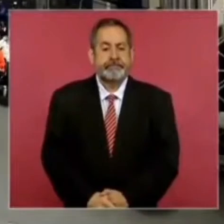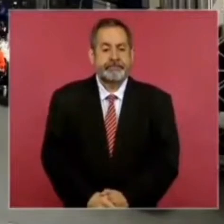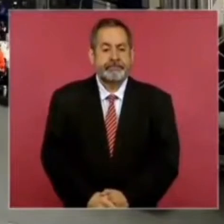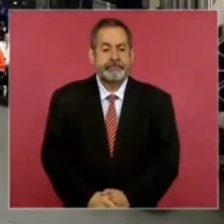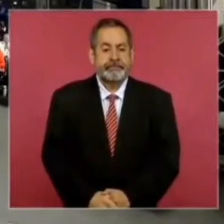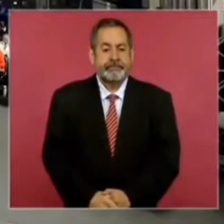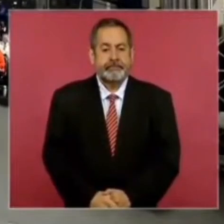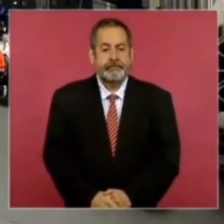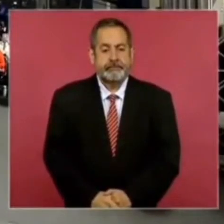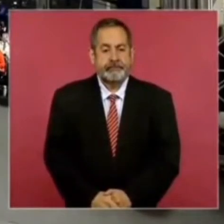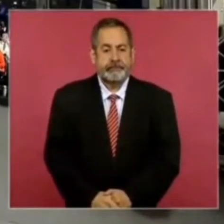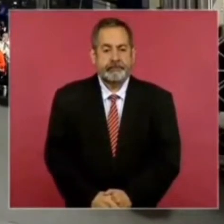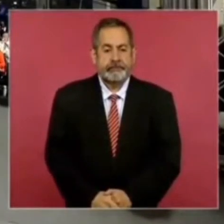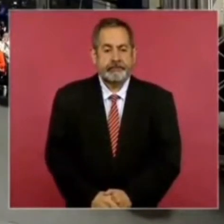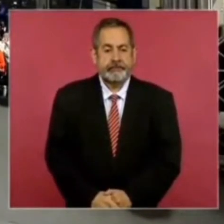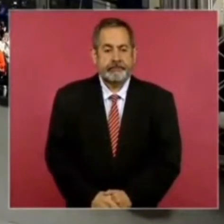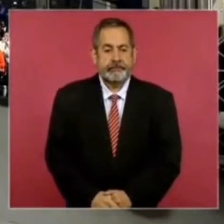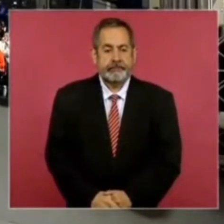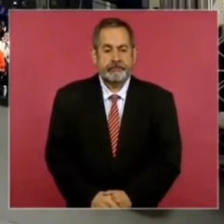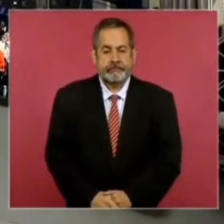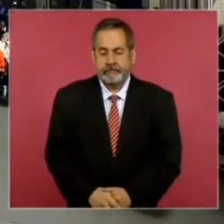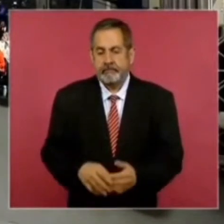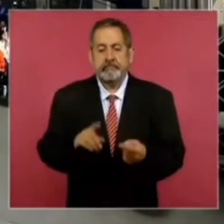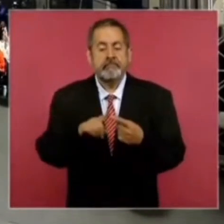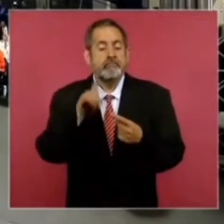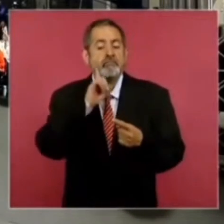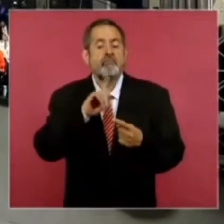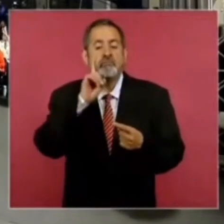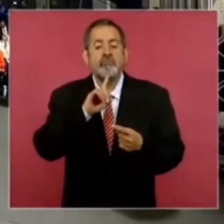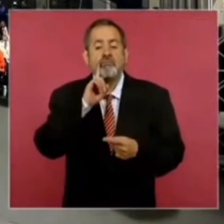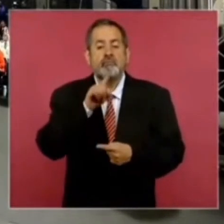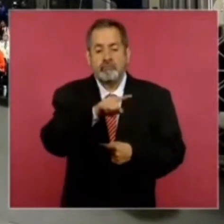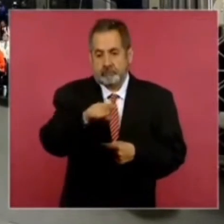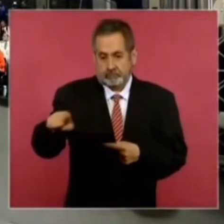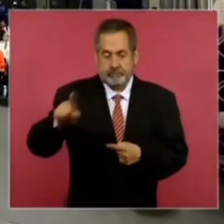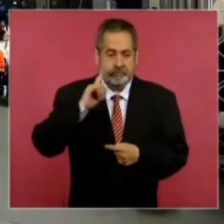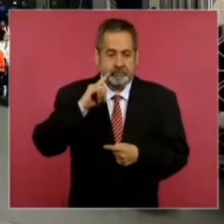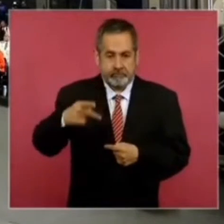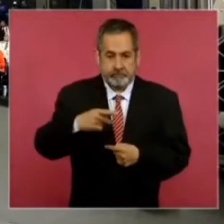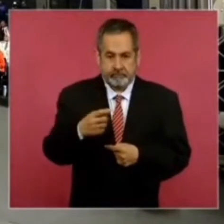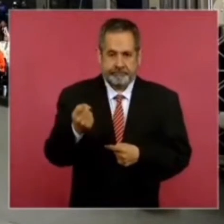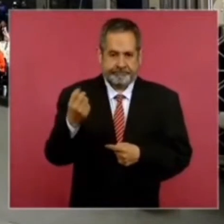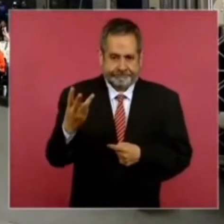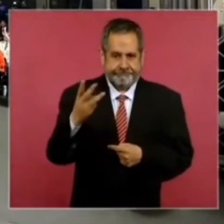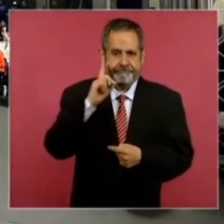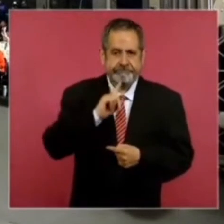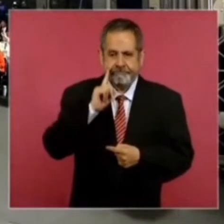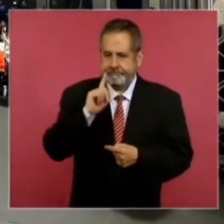Vamos, quedaron mujeres, vamos a las tres mujeres.